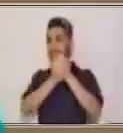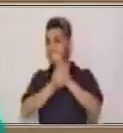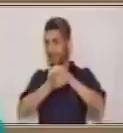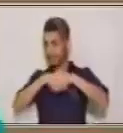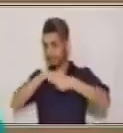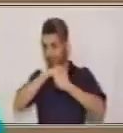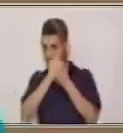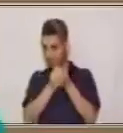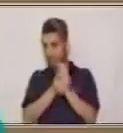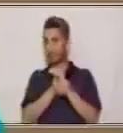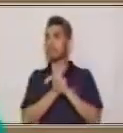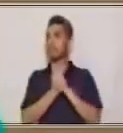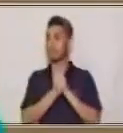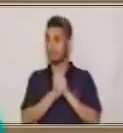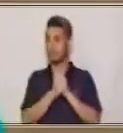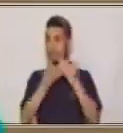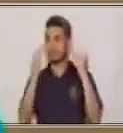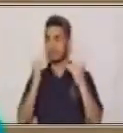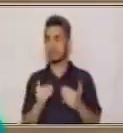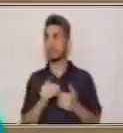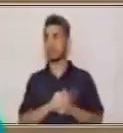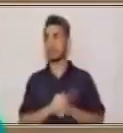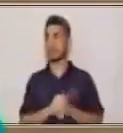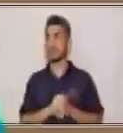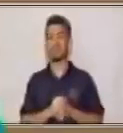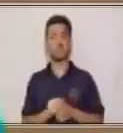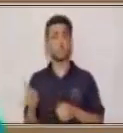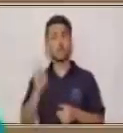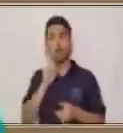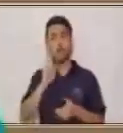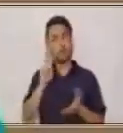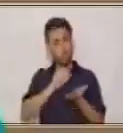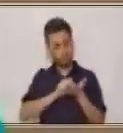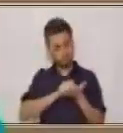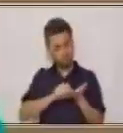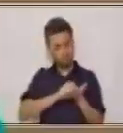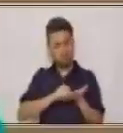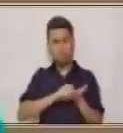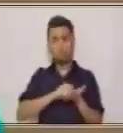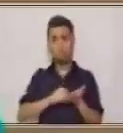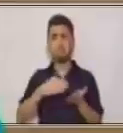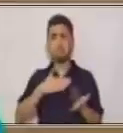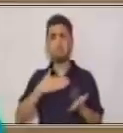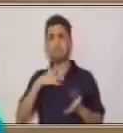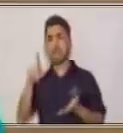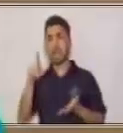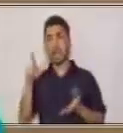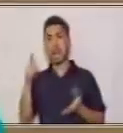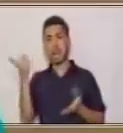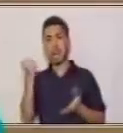No pinta mi lapicero azul.